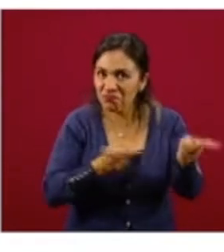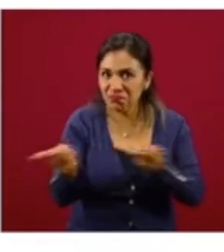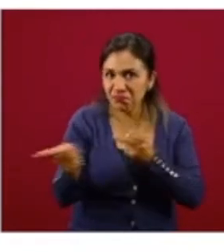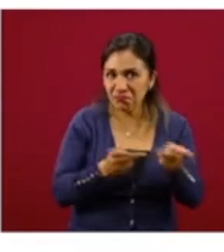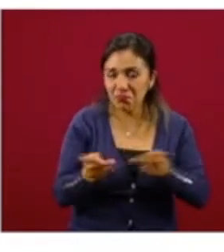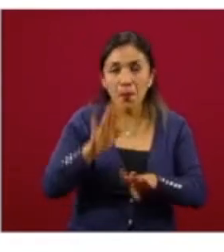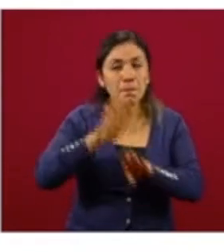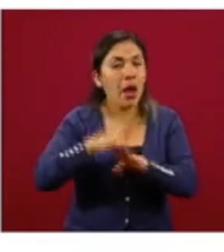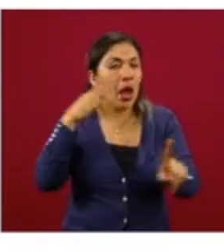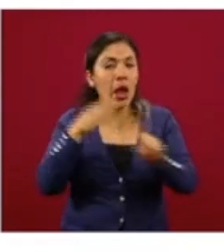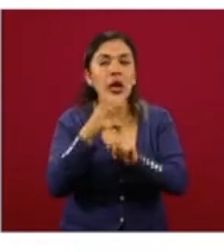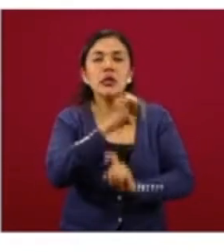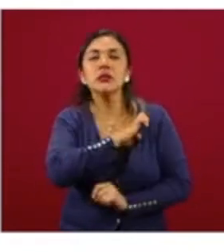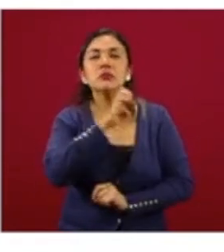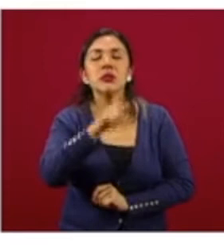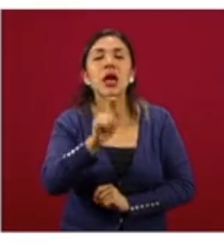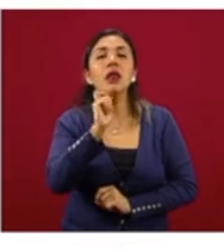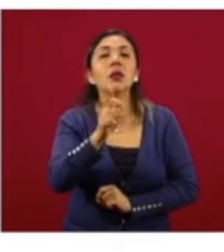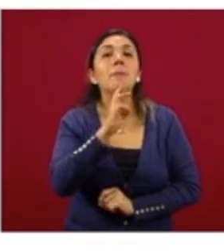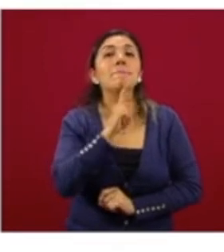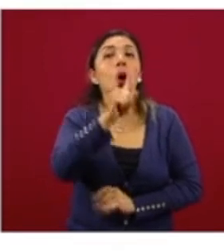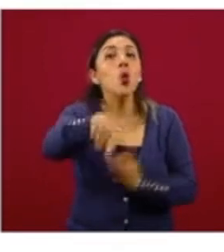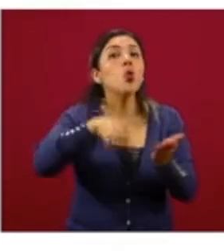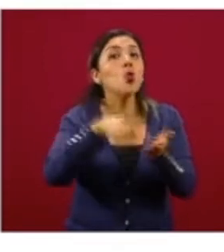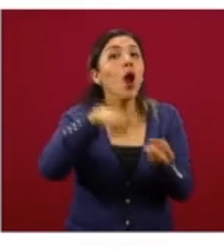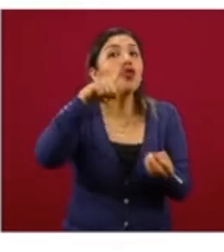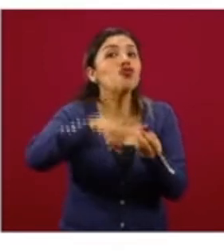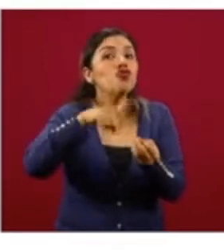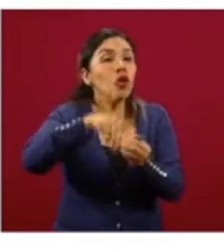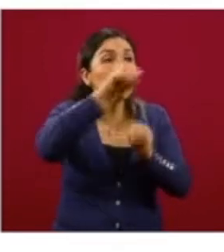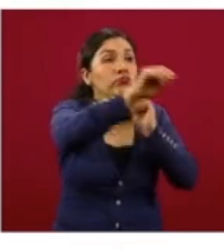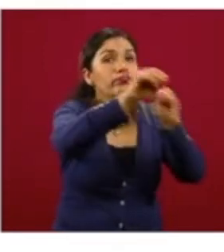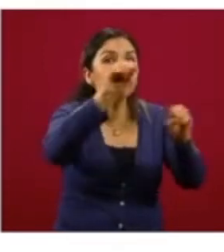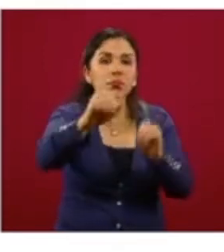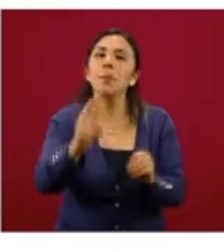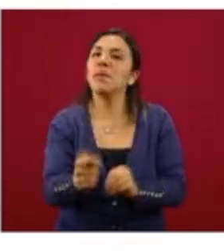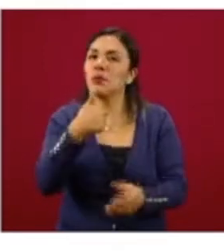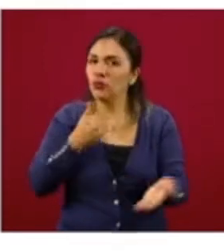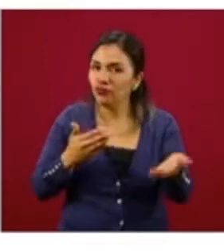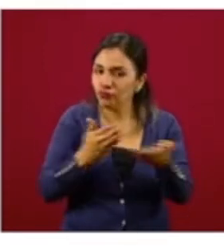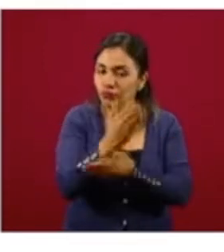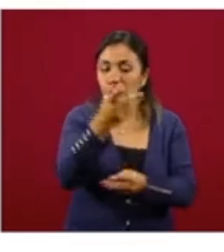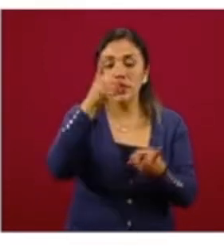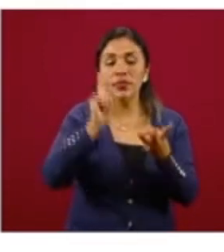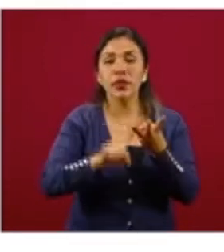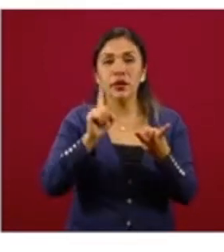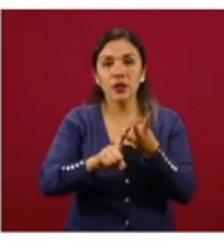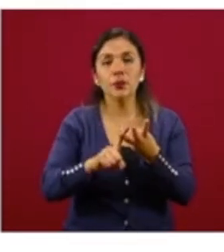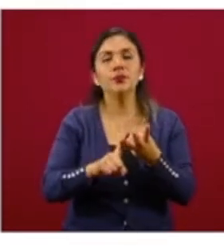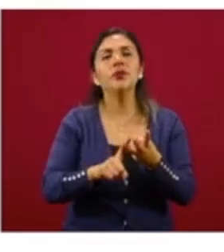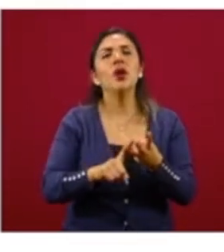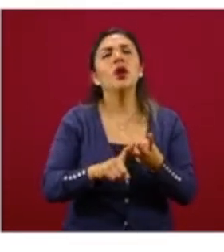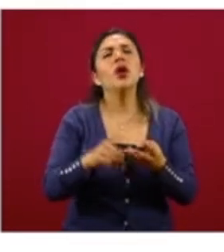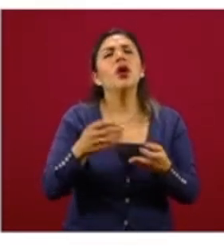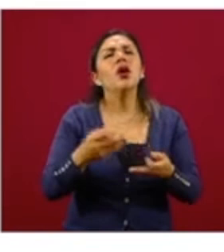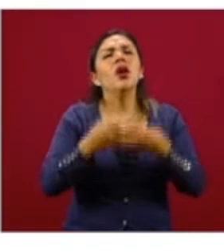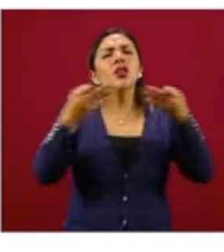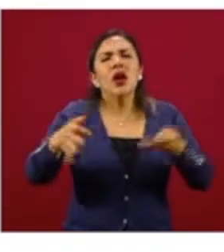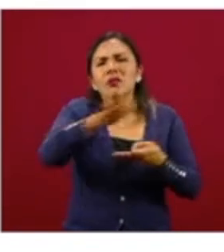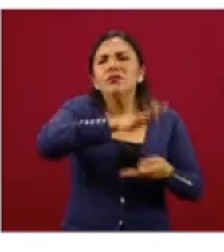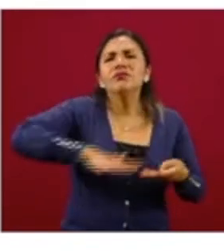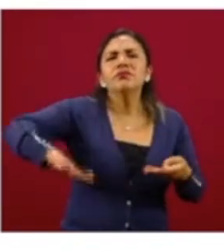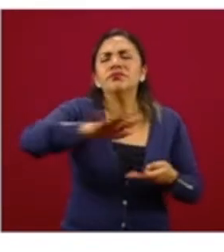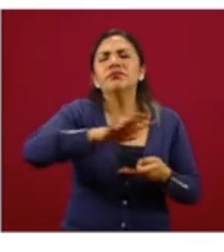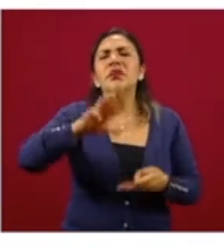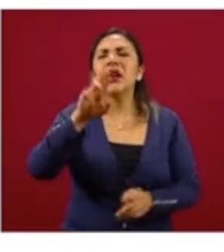especialmente los que están mejor posicionados, mejor localizados. En tercer lugar, reservas urbanas. Se están identificando